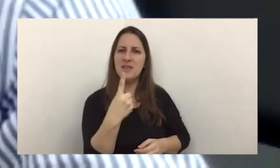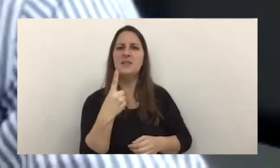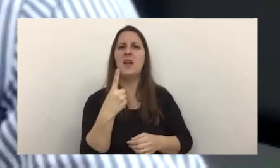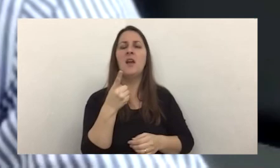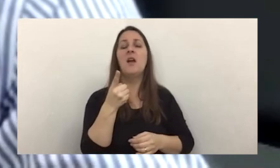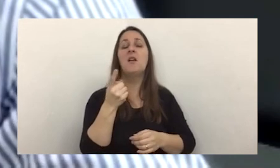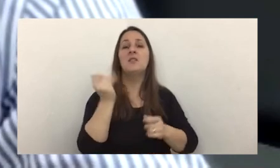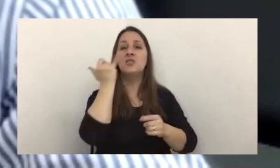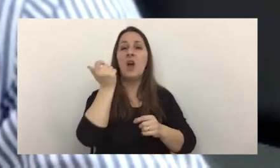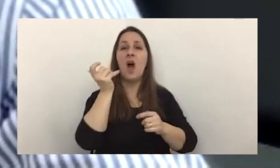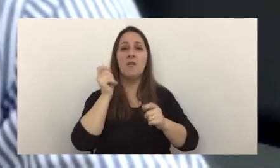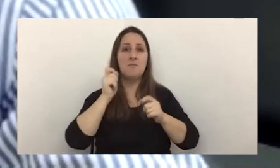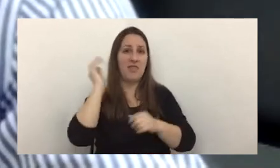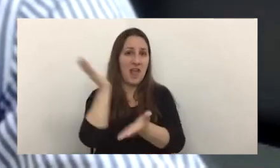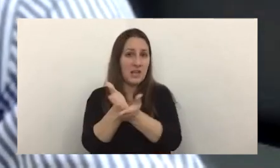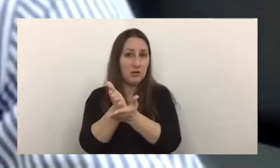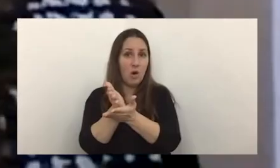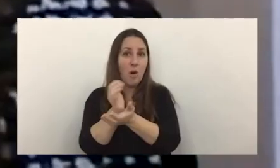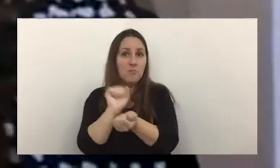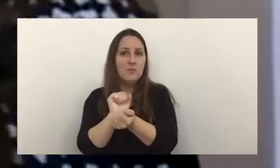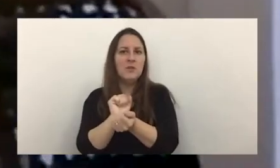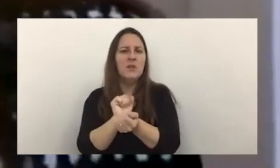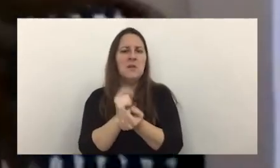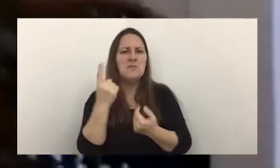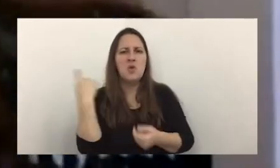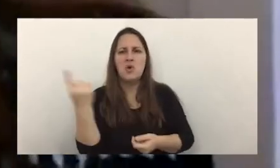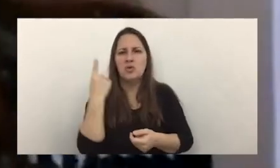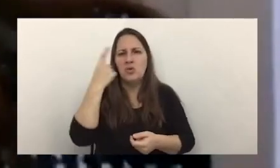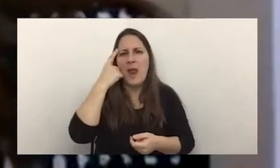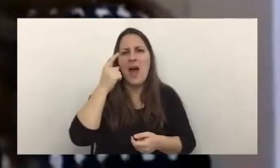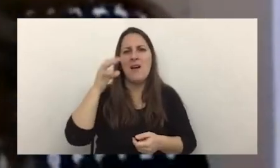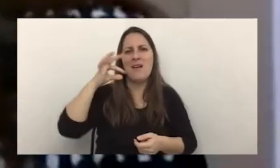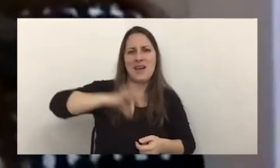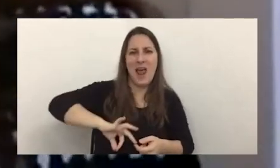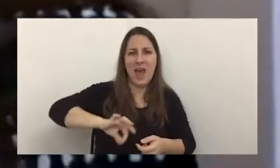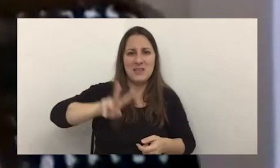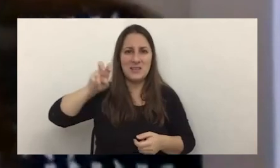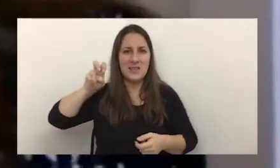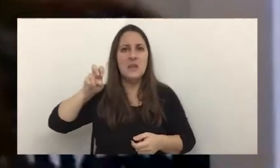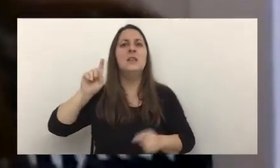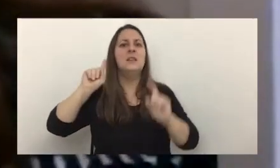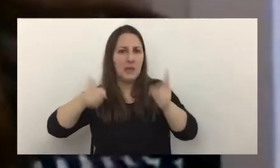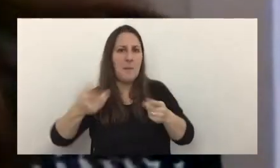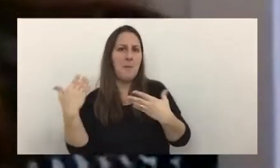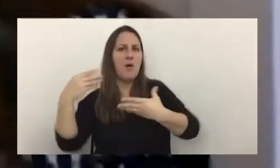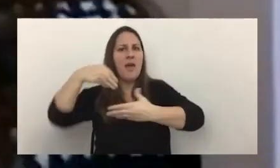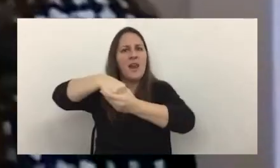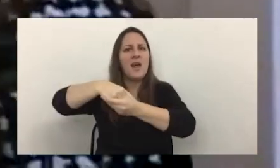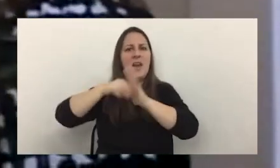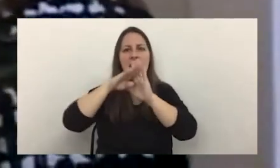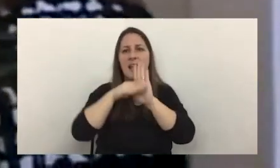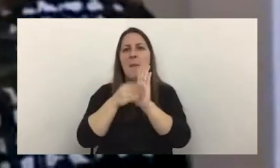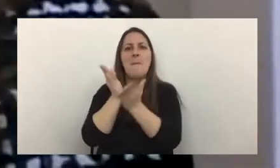alcanzado por un delito penal que nos queda para llegar a ganancias y alcanzarlo también en el régimen penal